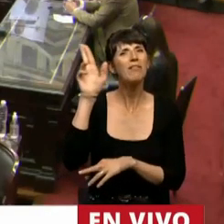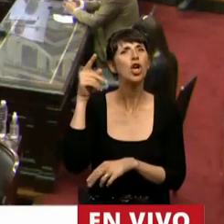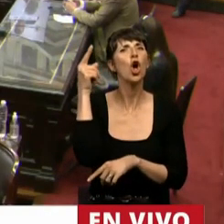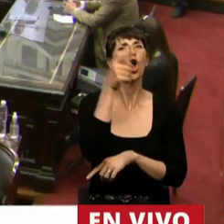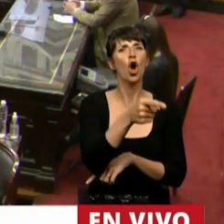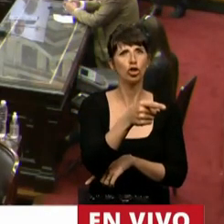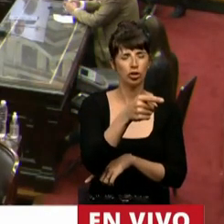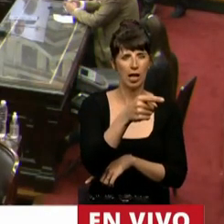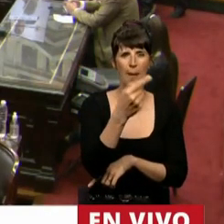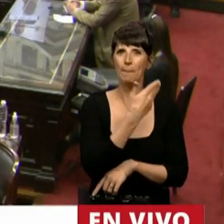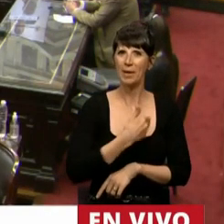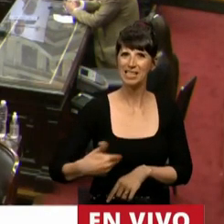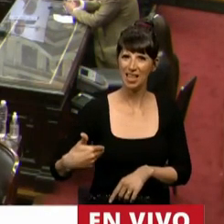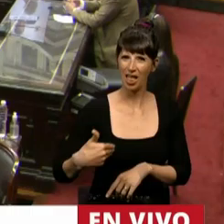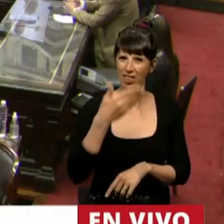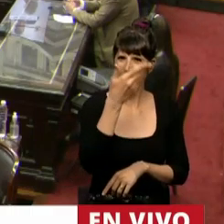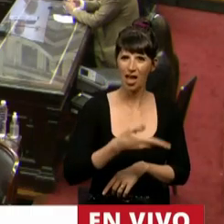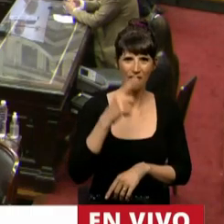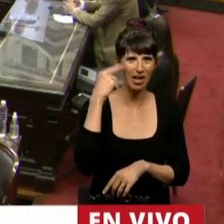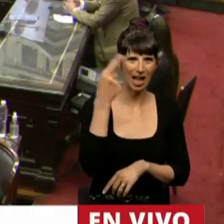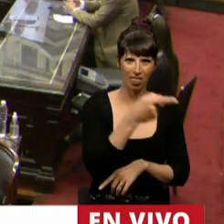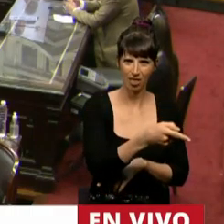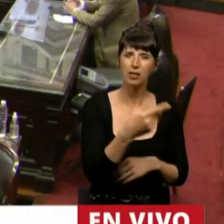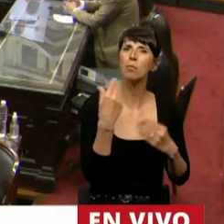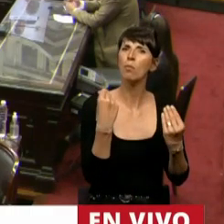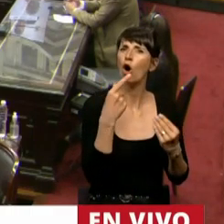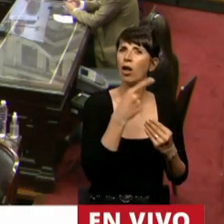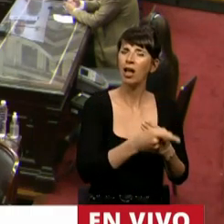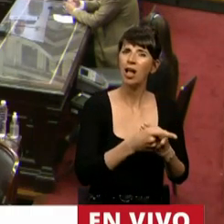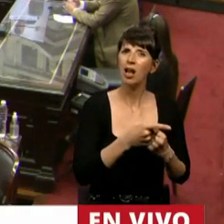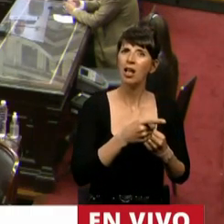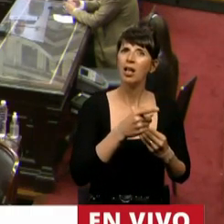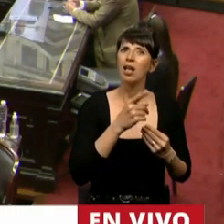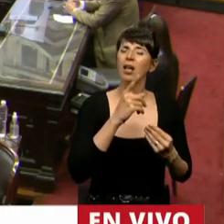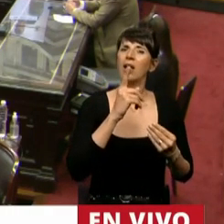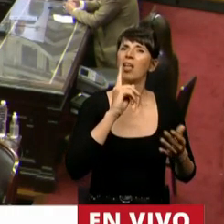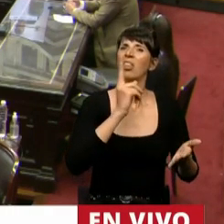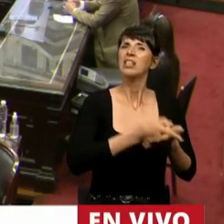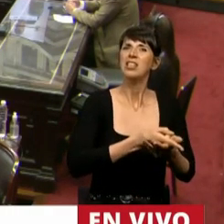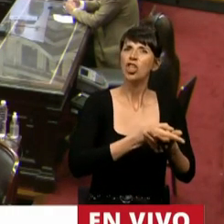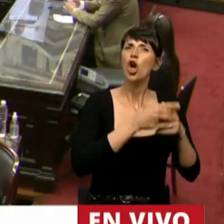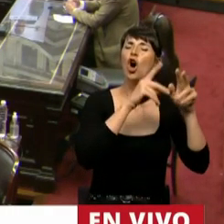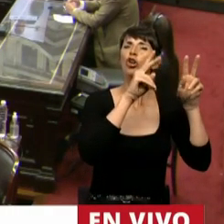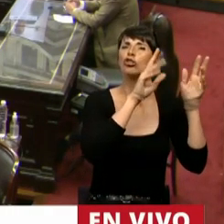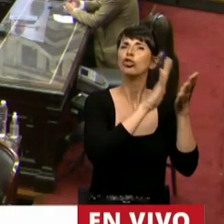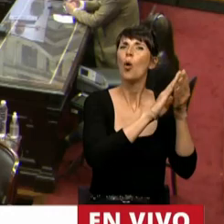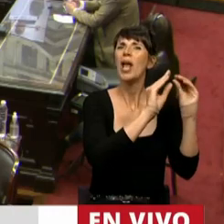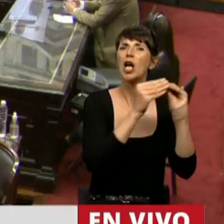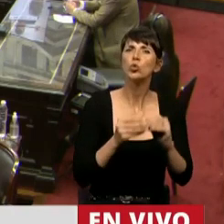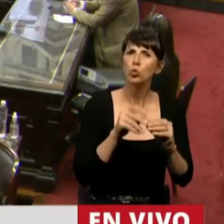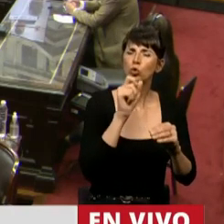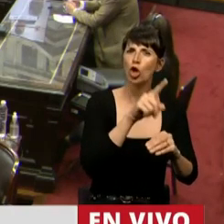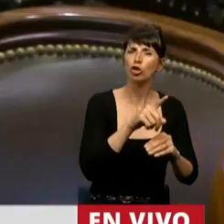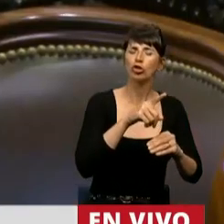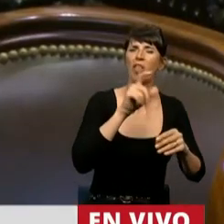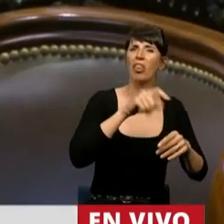Presidente de la Nación por haberse arrogado facultades judiciales y haber violado la inamovilidad